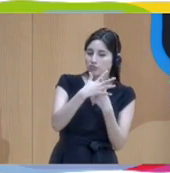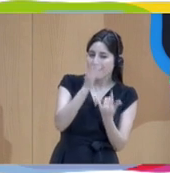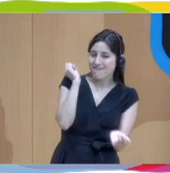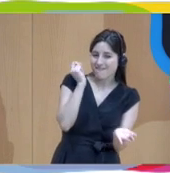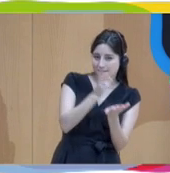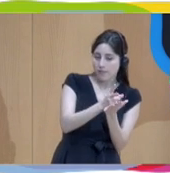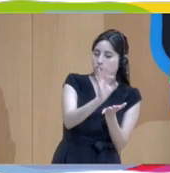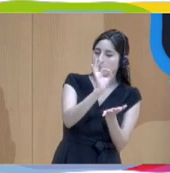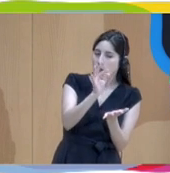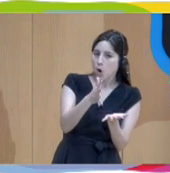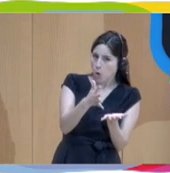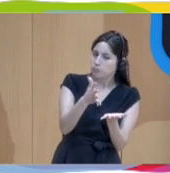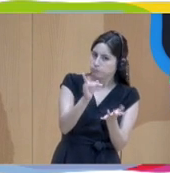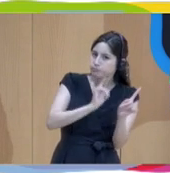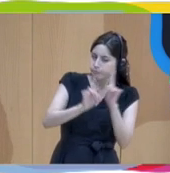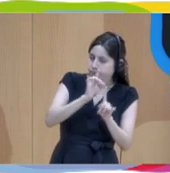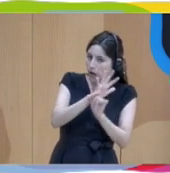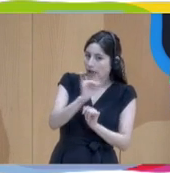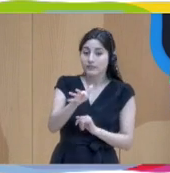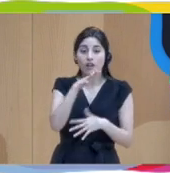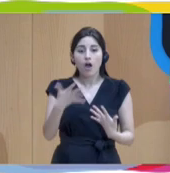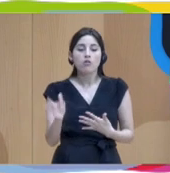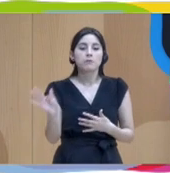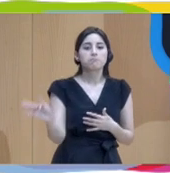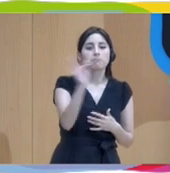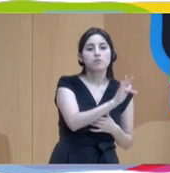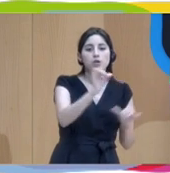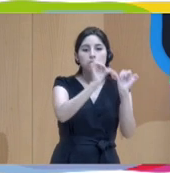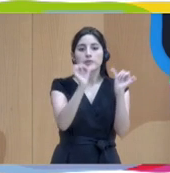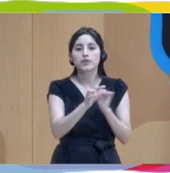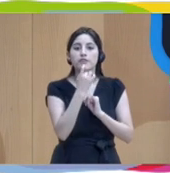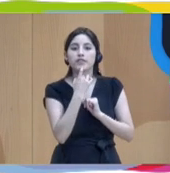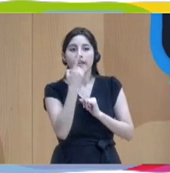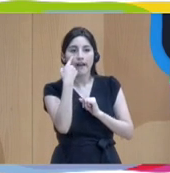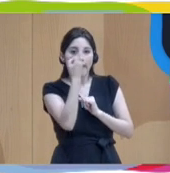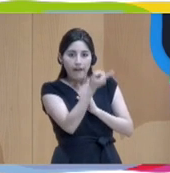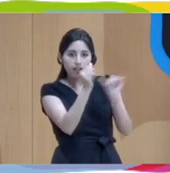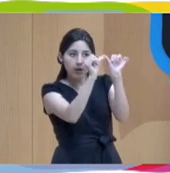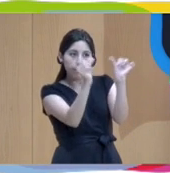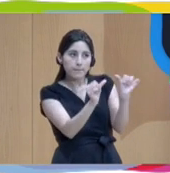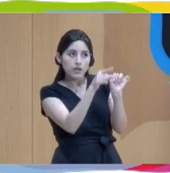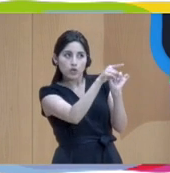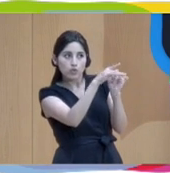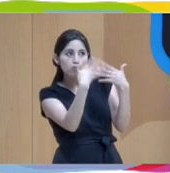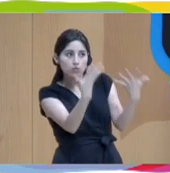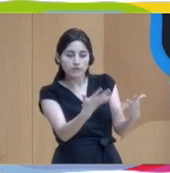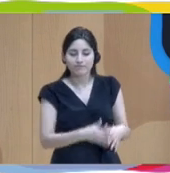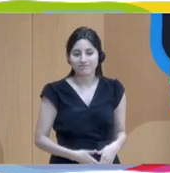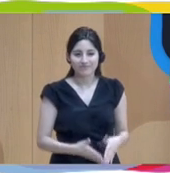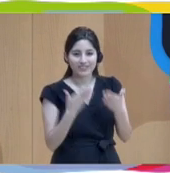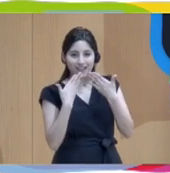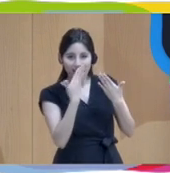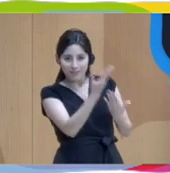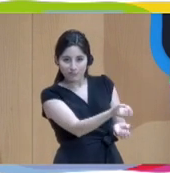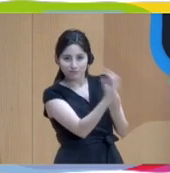mejor ese método finlandés y esas barreras y desafíos que aprecia Harry. Gracias por contárnoslos. Yes,